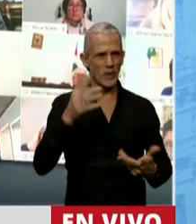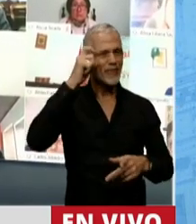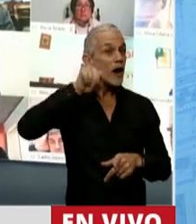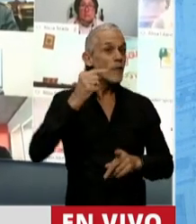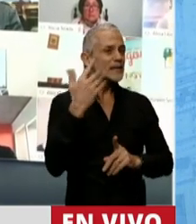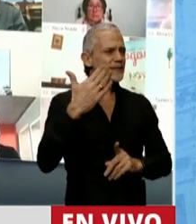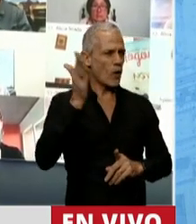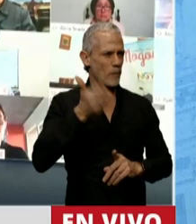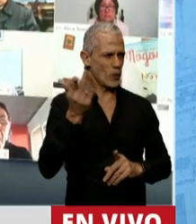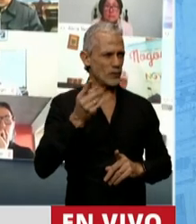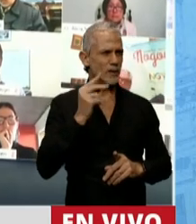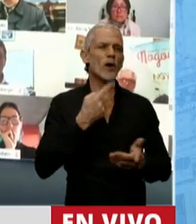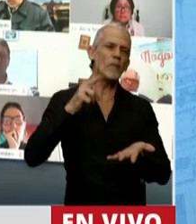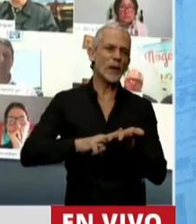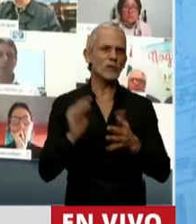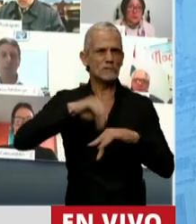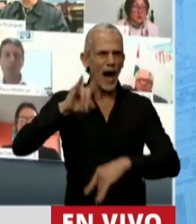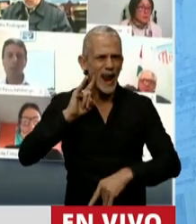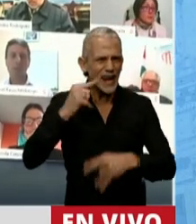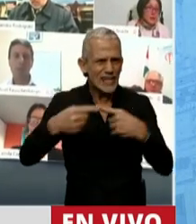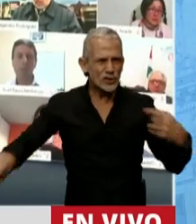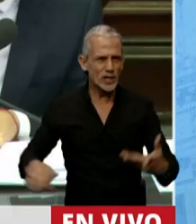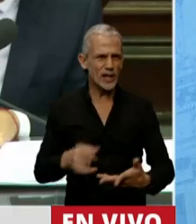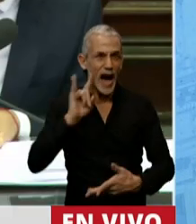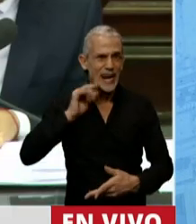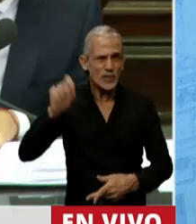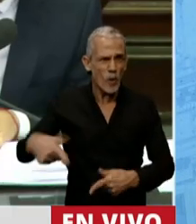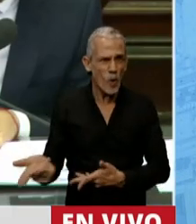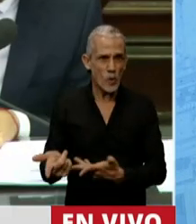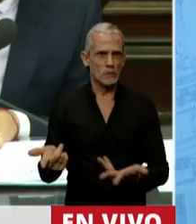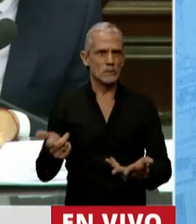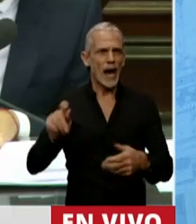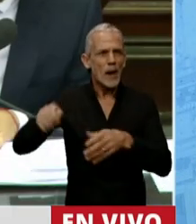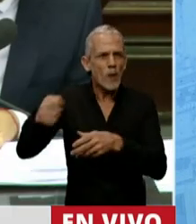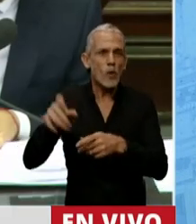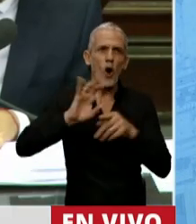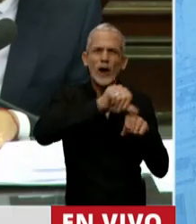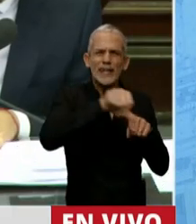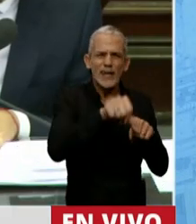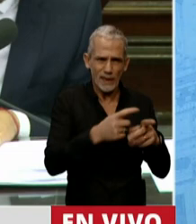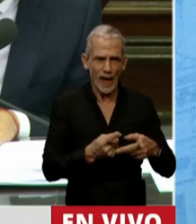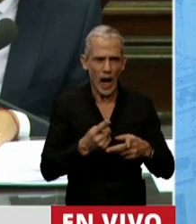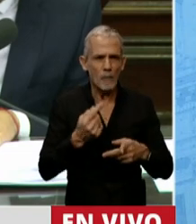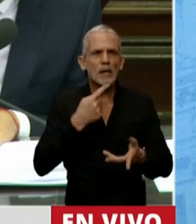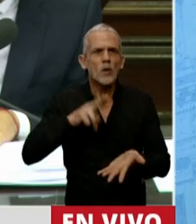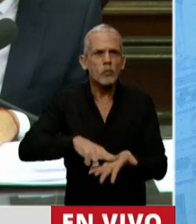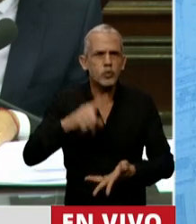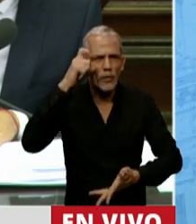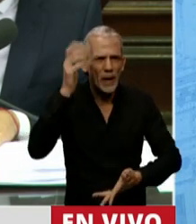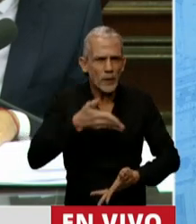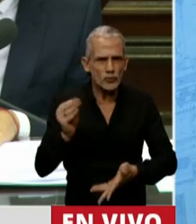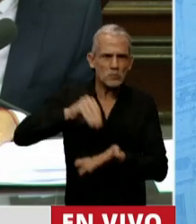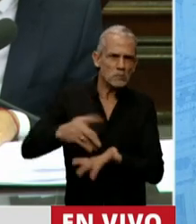,5% a la leche, a la leche común en polvo o líquida, que es el alimento